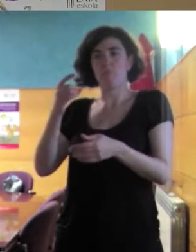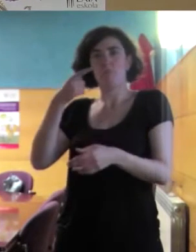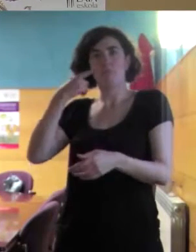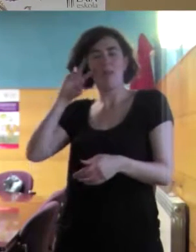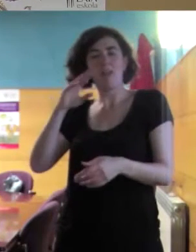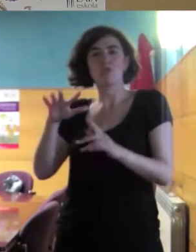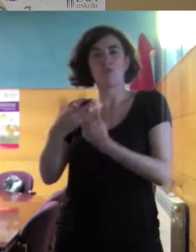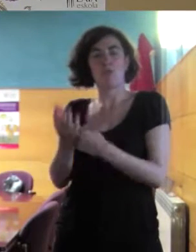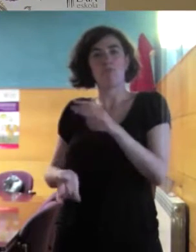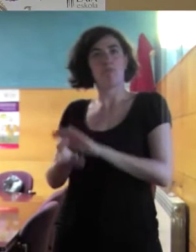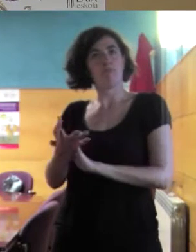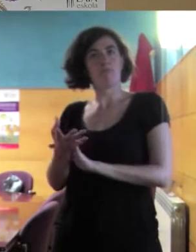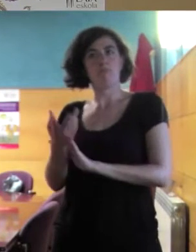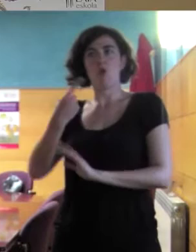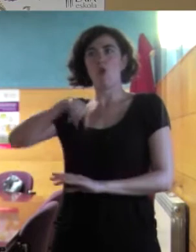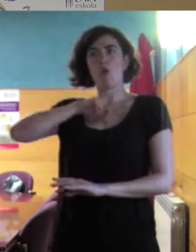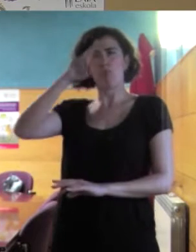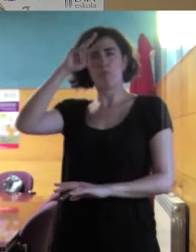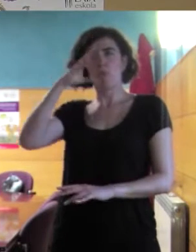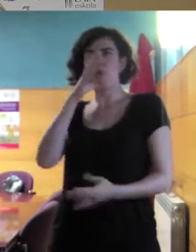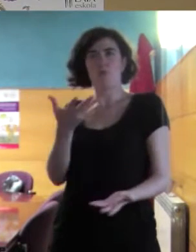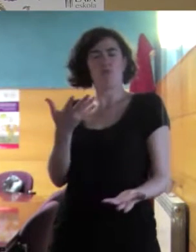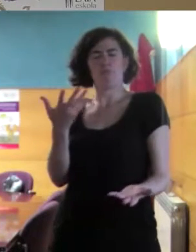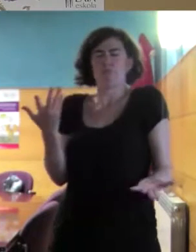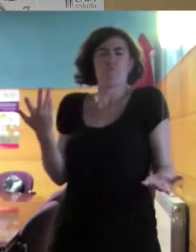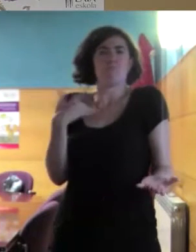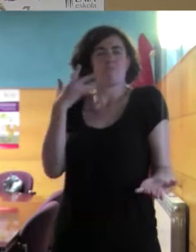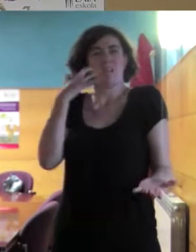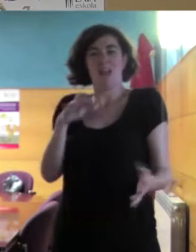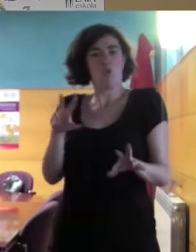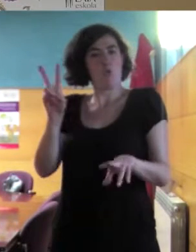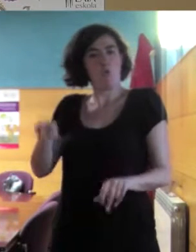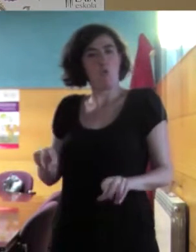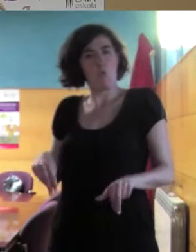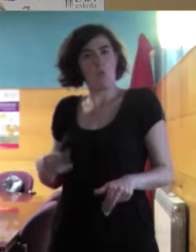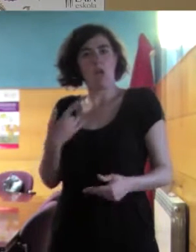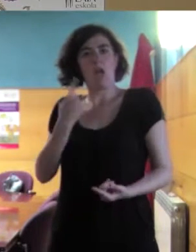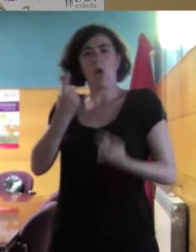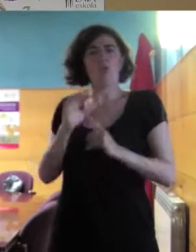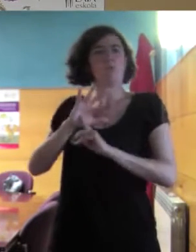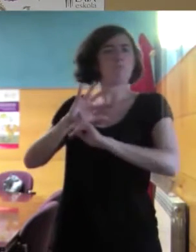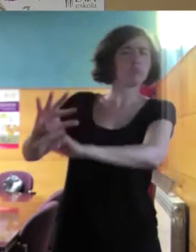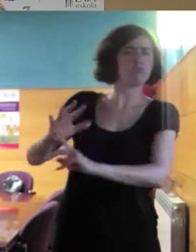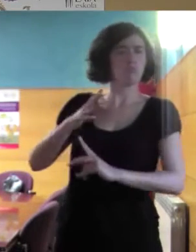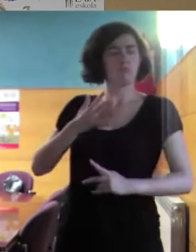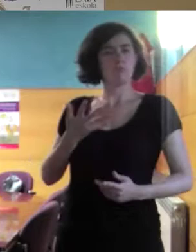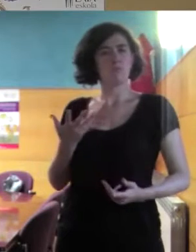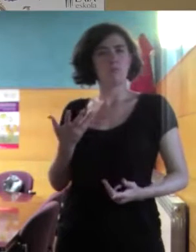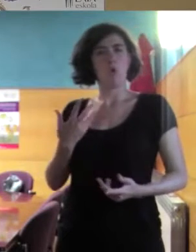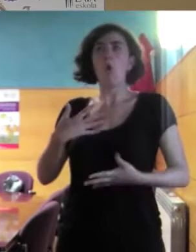preocupación a veces, nos provocan reflexión, hay a quien le provocan rechazo, comprensión,